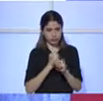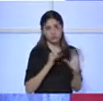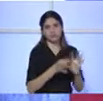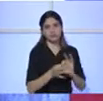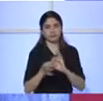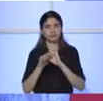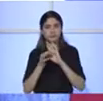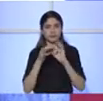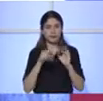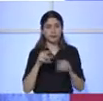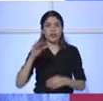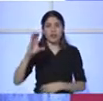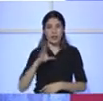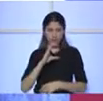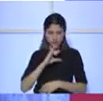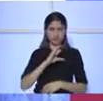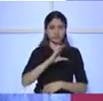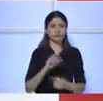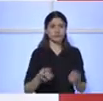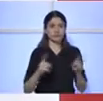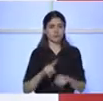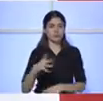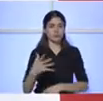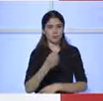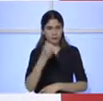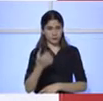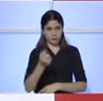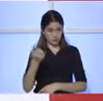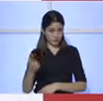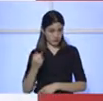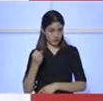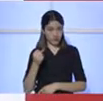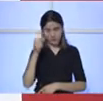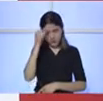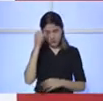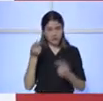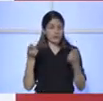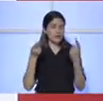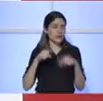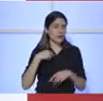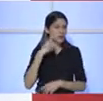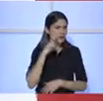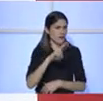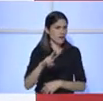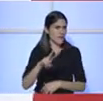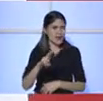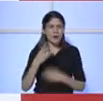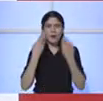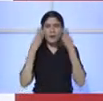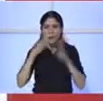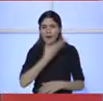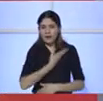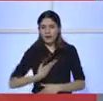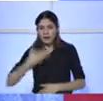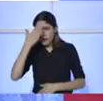entonces se puede reinvertir en las obras inconclusas. Esto significa redireccionar recursos públicos genuinos del Estado paraguayo a obras que